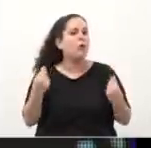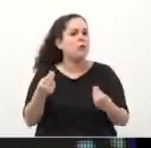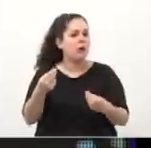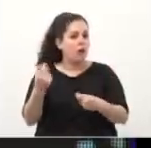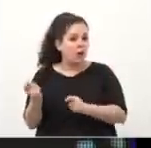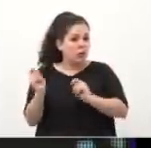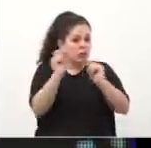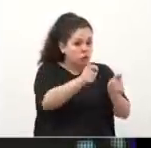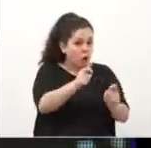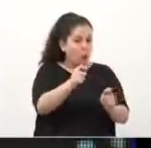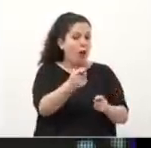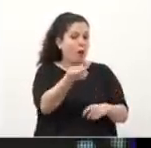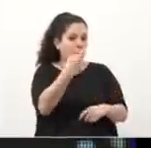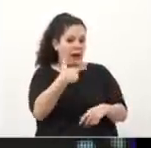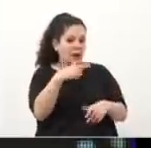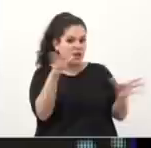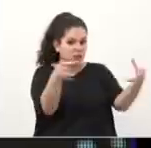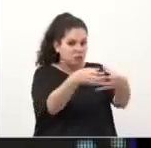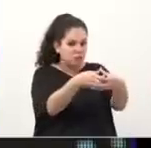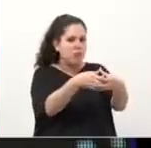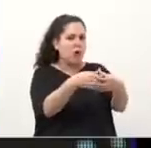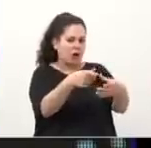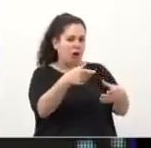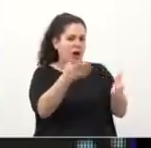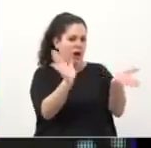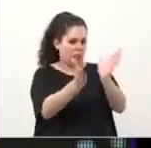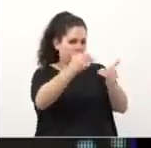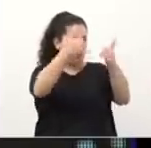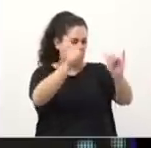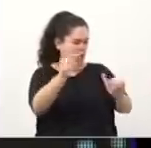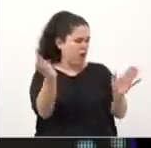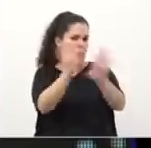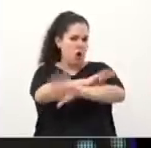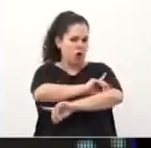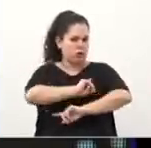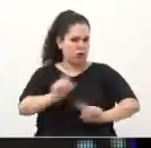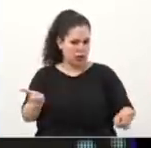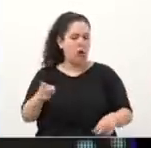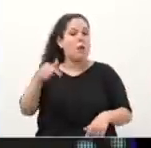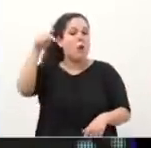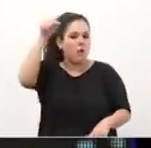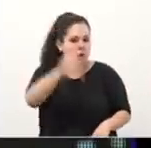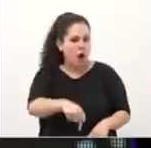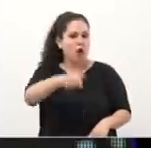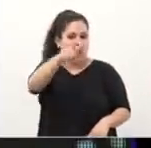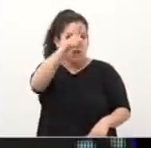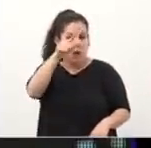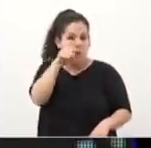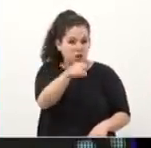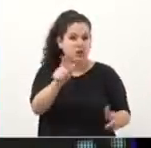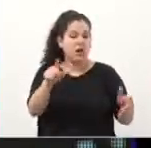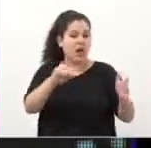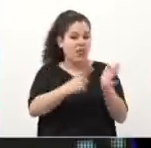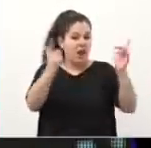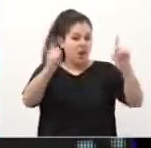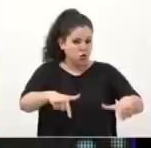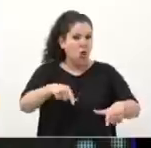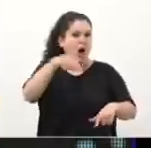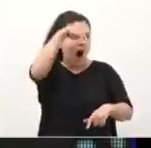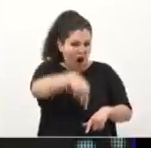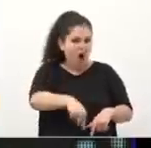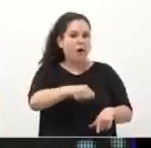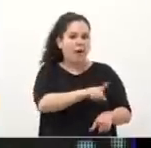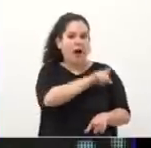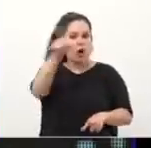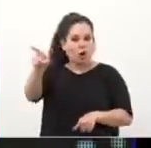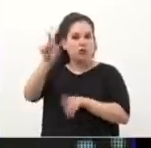macrismo un arma represiva. Y no nos equivocamos, y no nos equivocamos. Y ahora esa policía de la ciudad está siendo utilizada contra